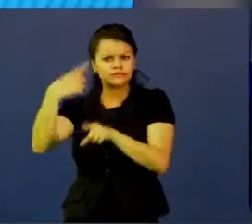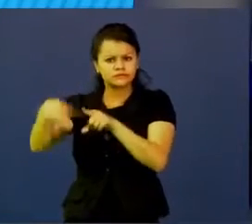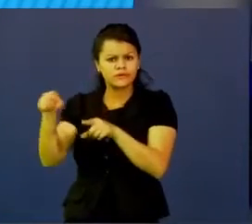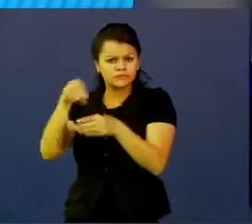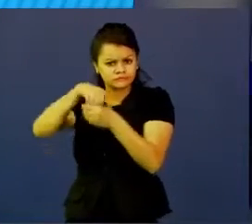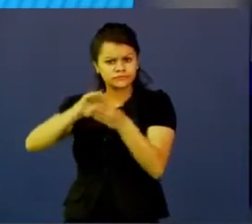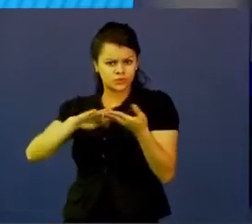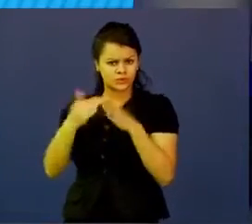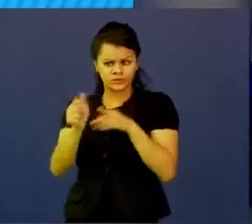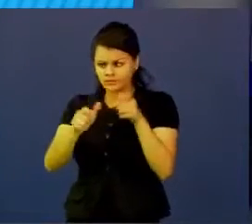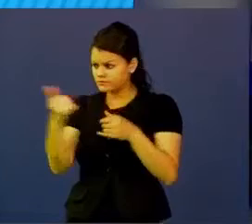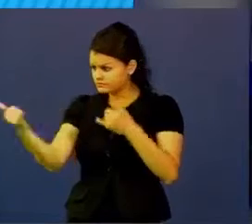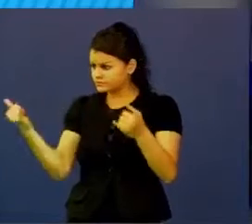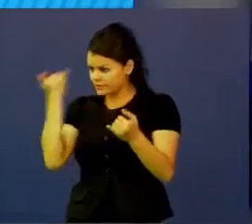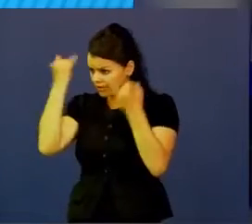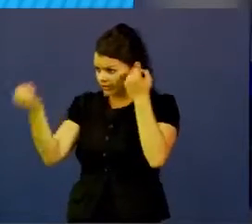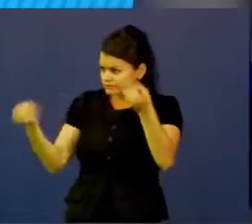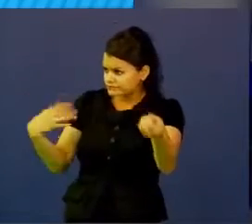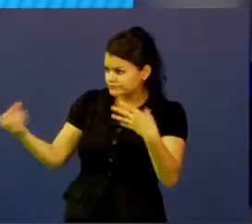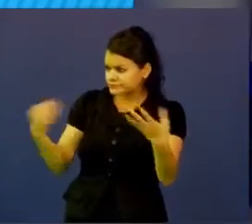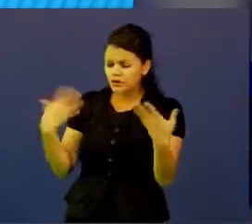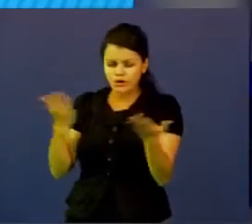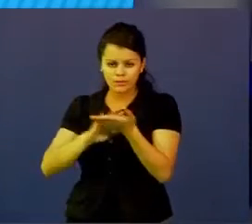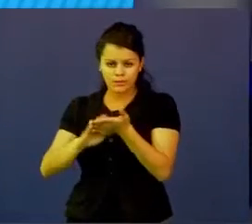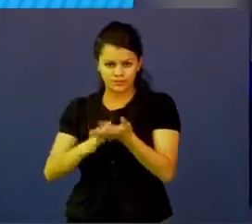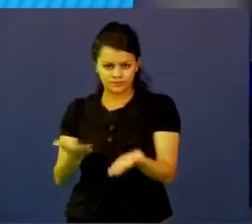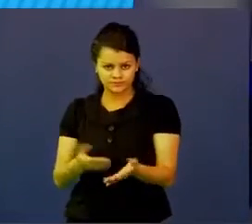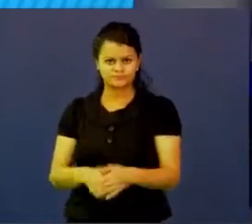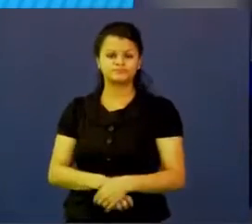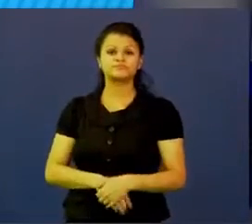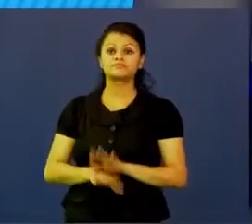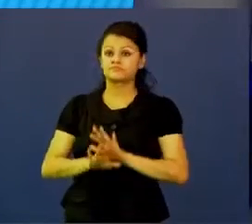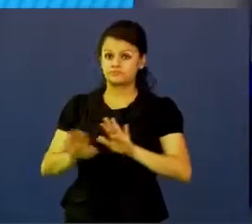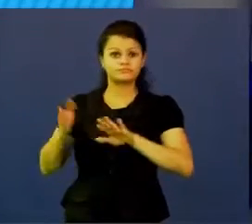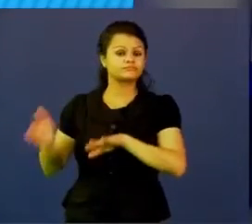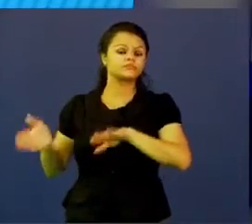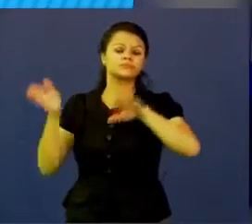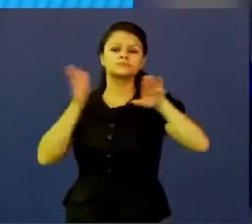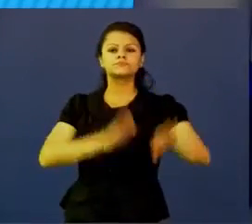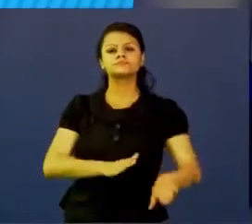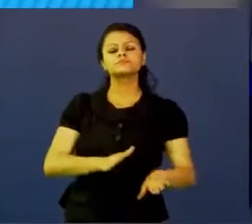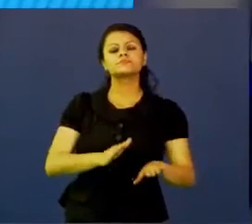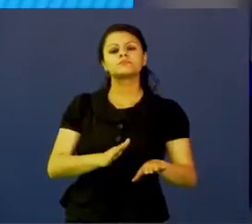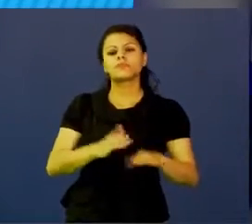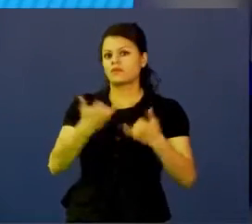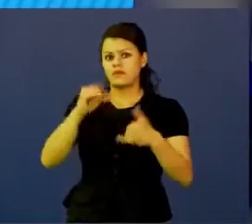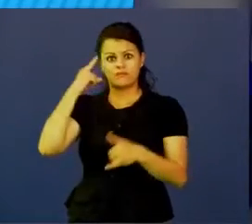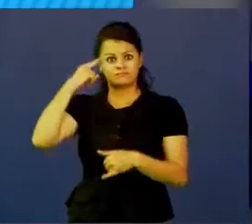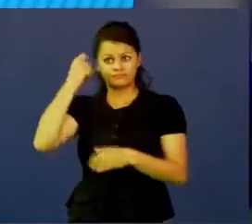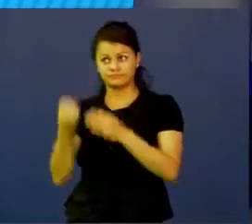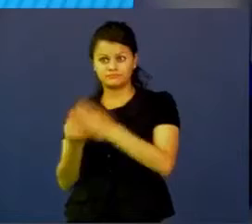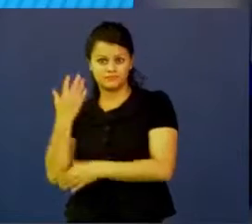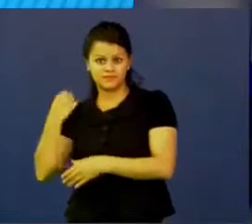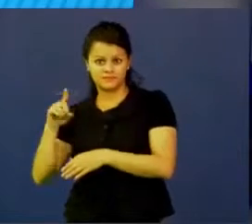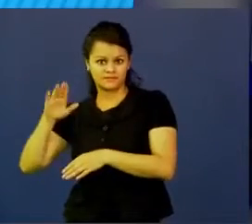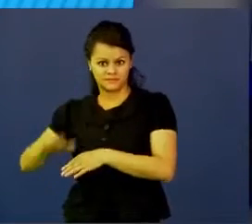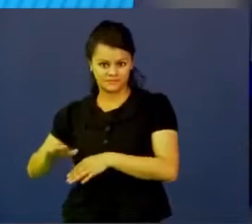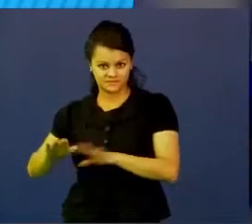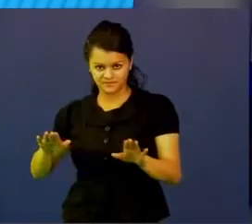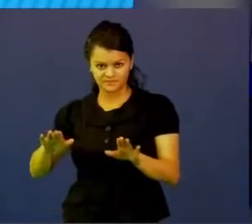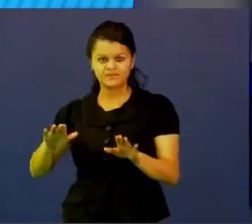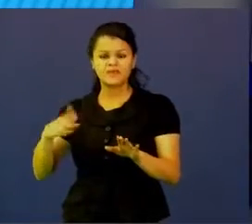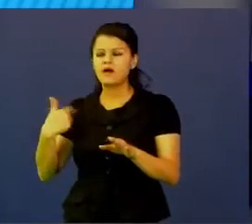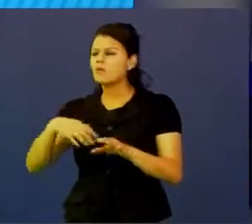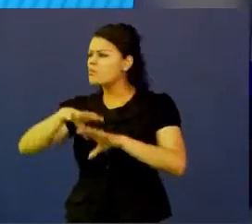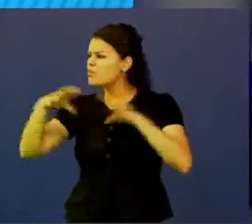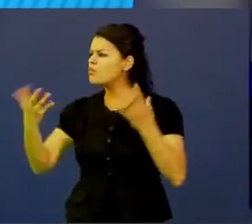ideas para solucionar el problema. Luego, pasamos a, ya tenemos, digamos, ya entendimos el reto en el primer paso, entendimos cómo el mundo lo ha